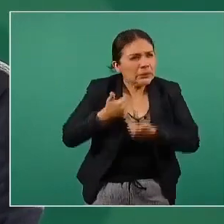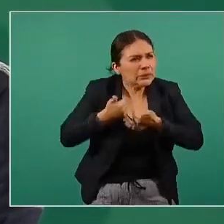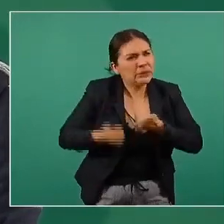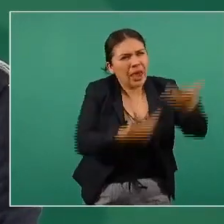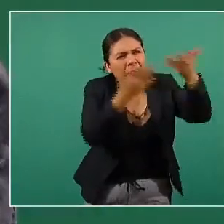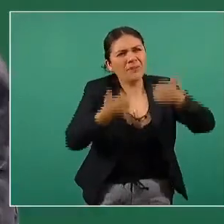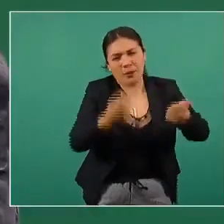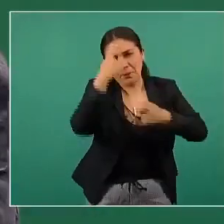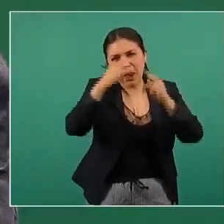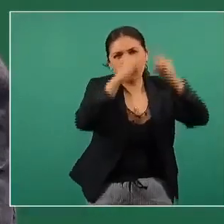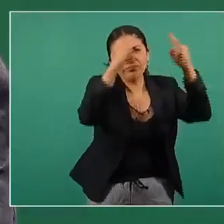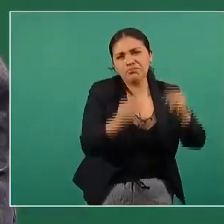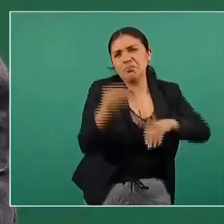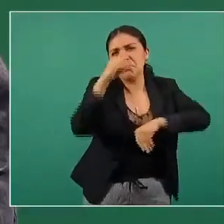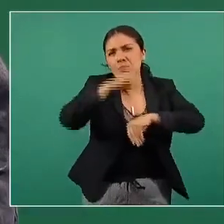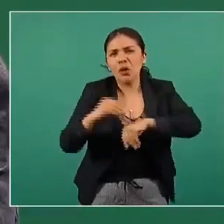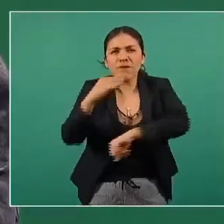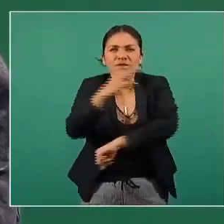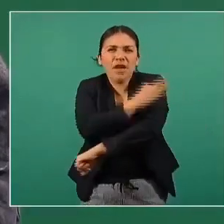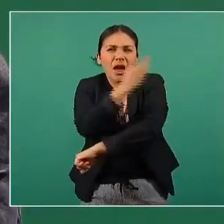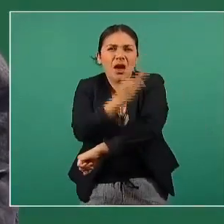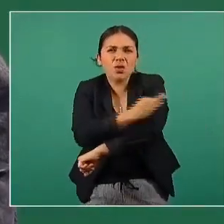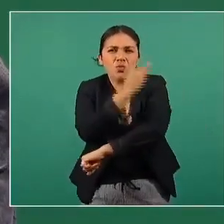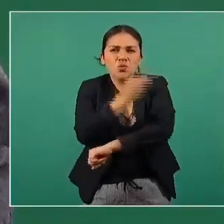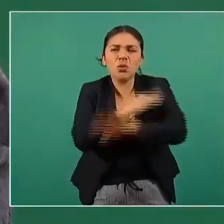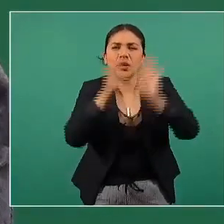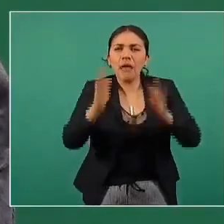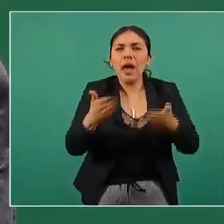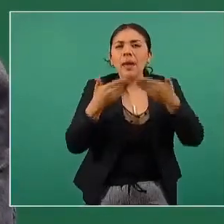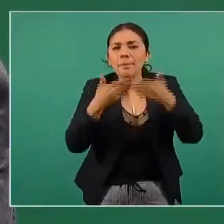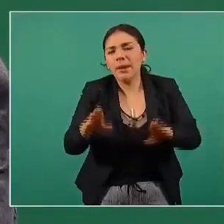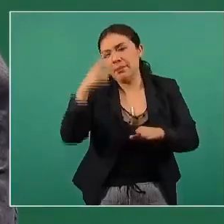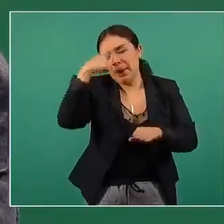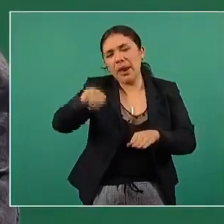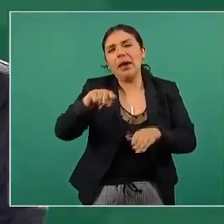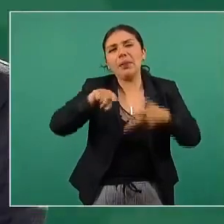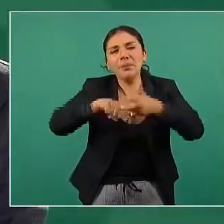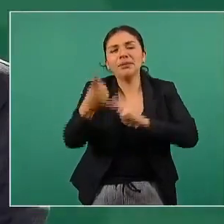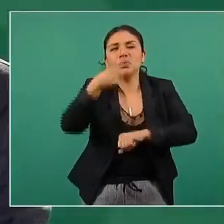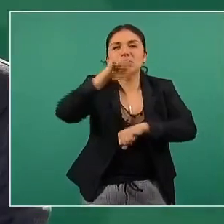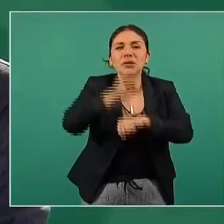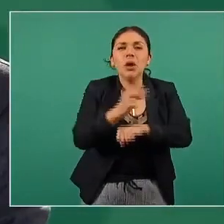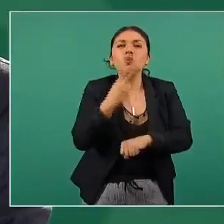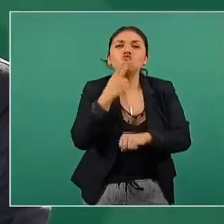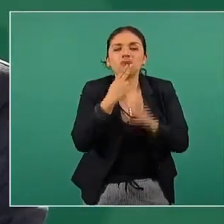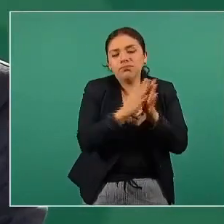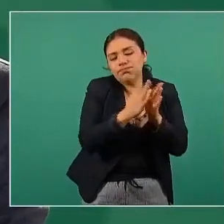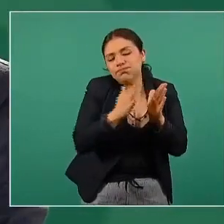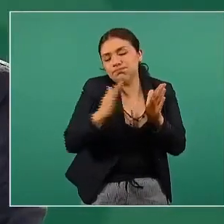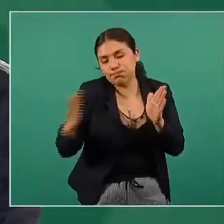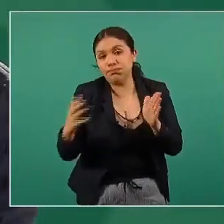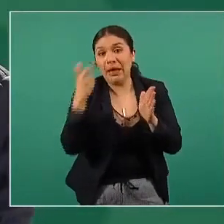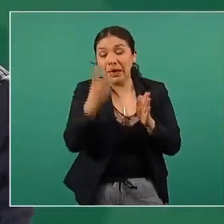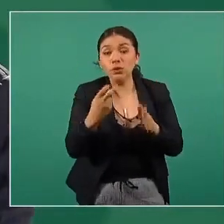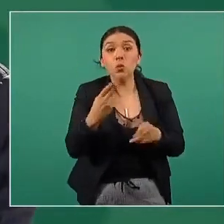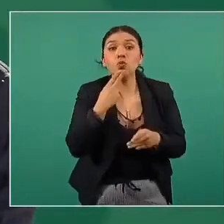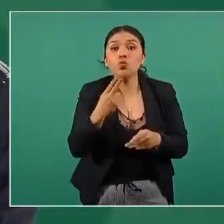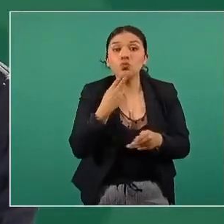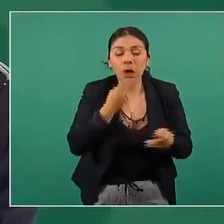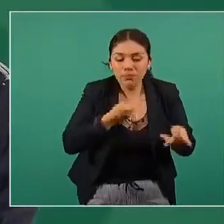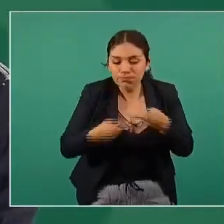puestos de vacunación, se ponen a disposición, se abre el ciclo semanal y se utilizan. Hay una utilización